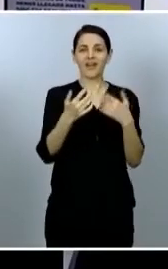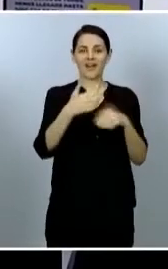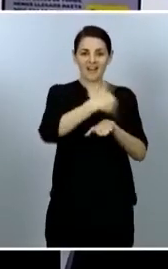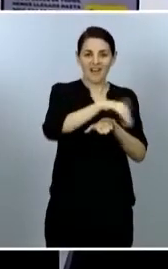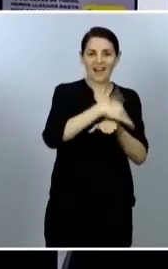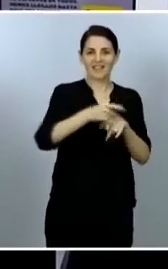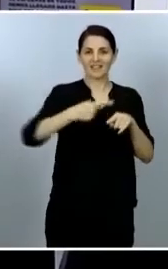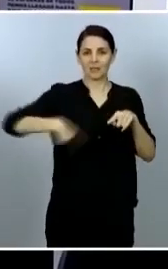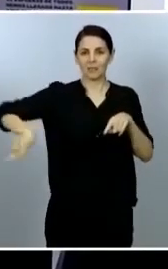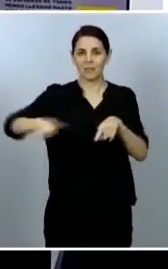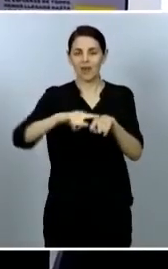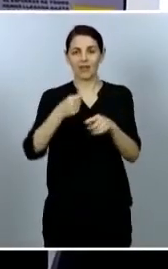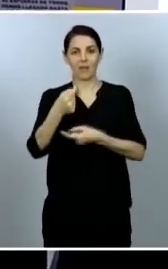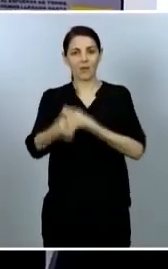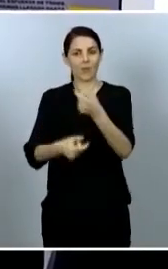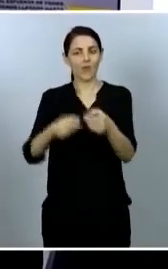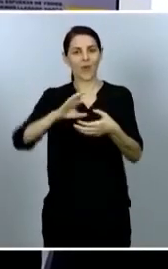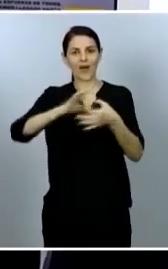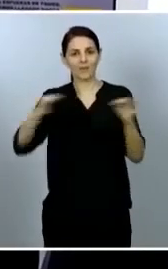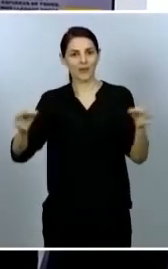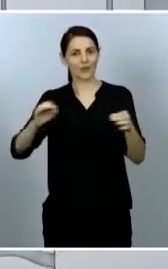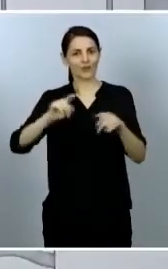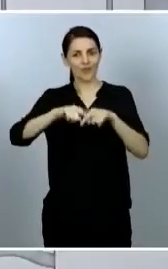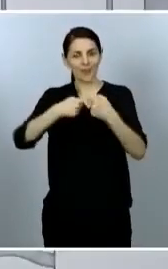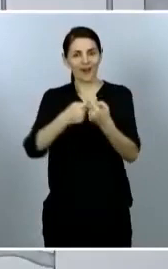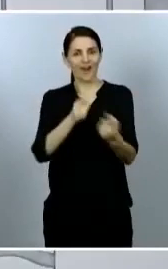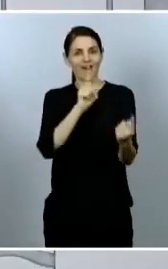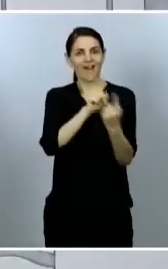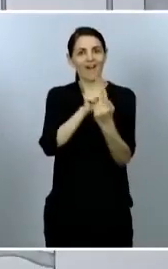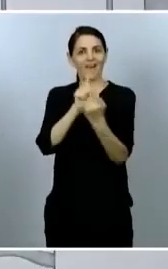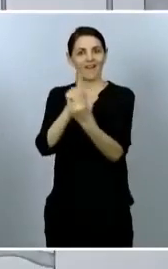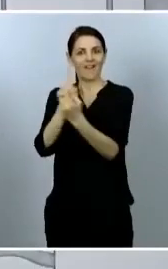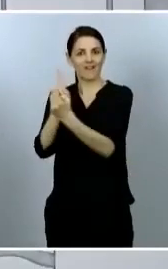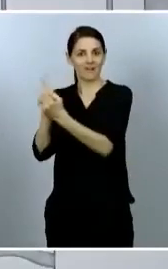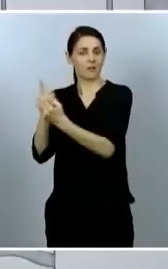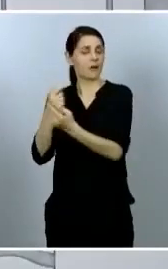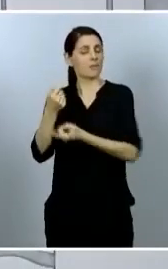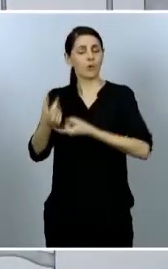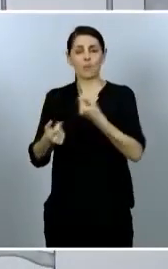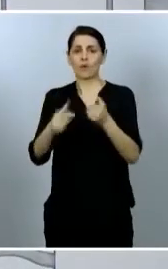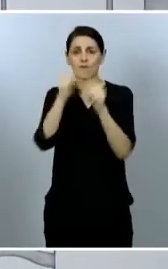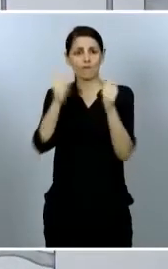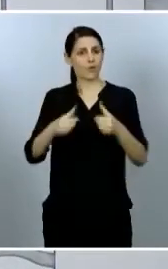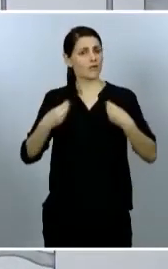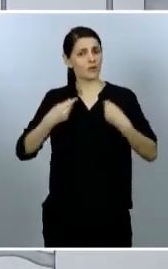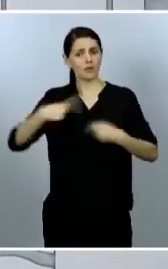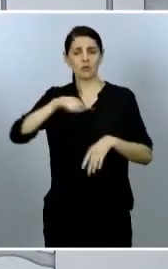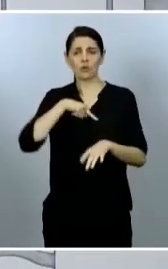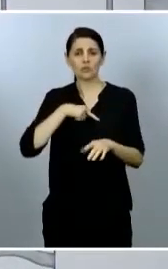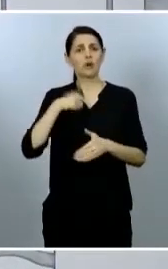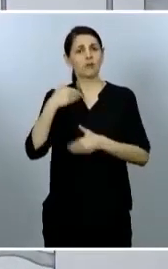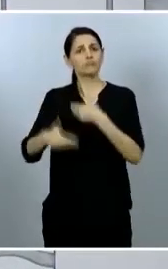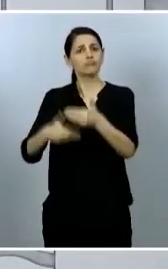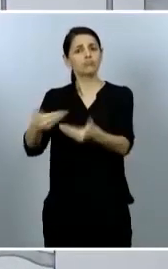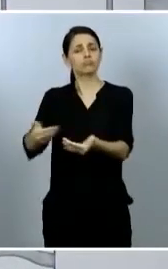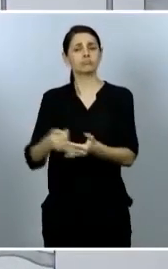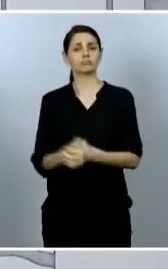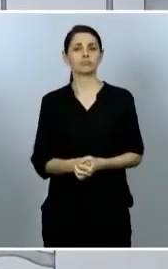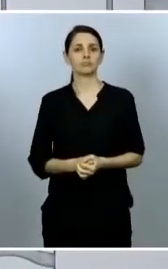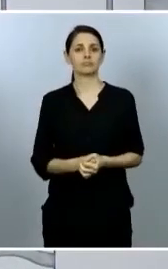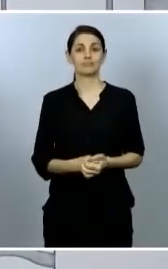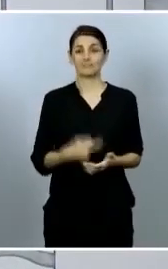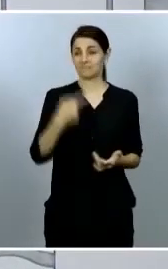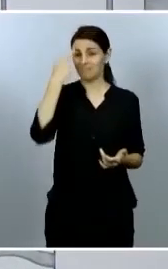poco vamos recuperando nuestra forma de vida. Como saben, serán las comunidades quienes culminarán este proceso de